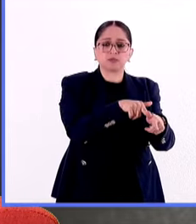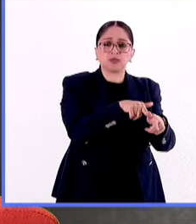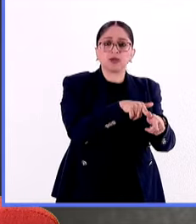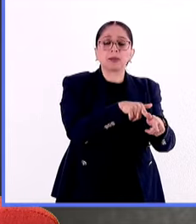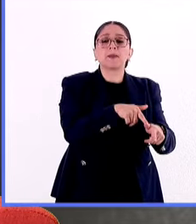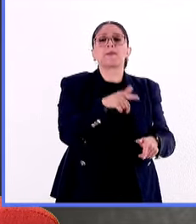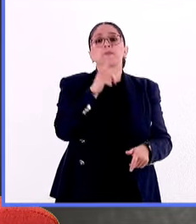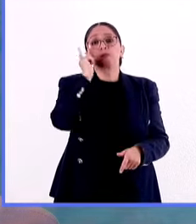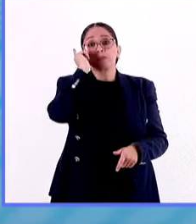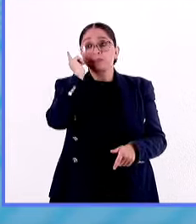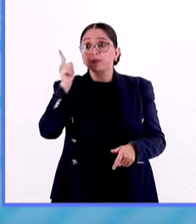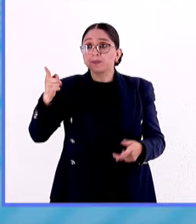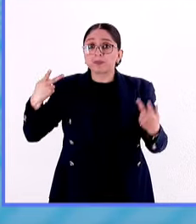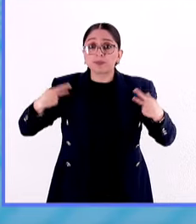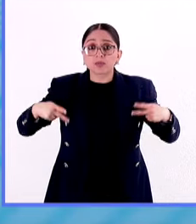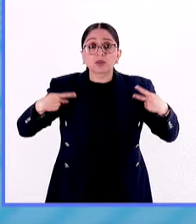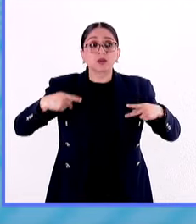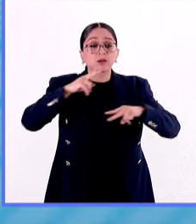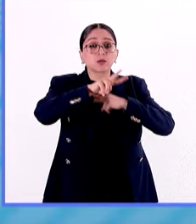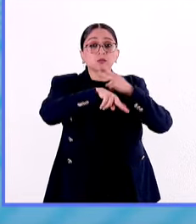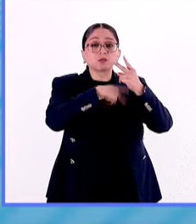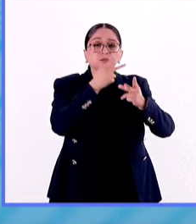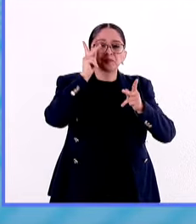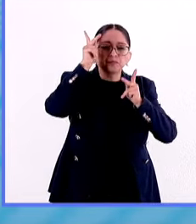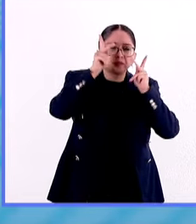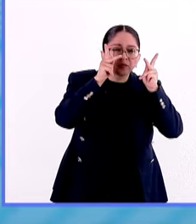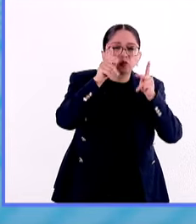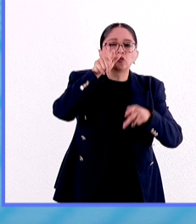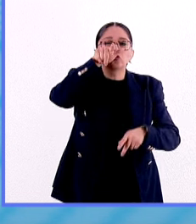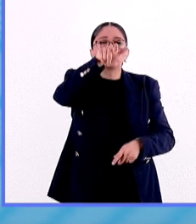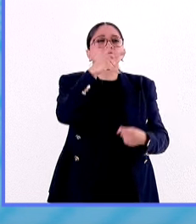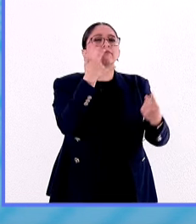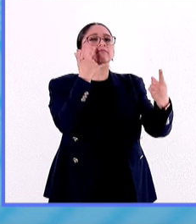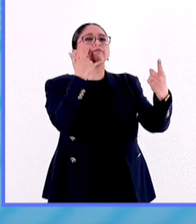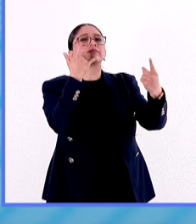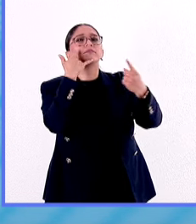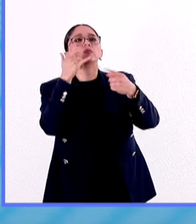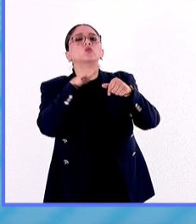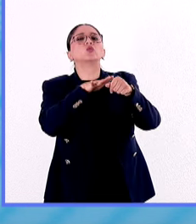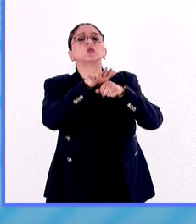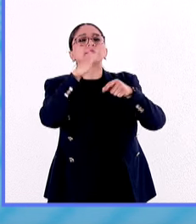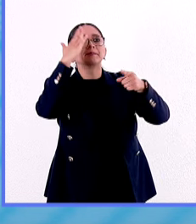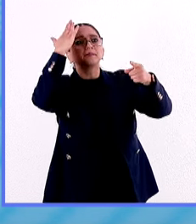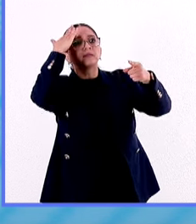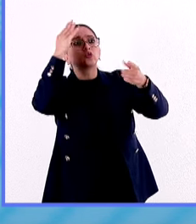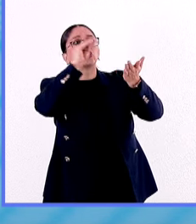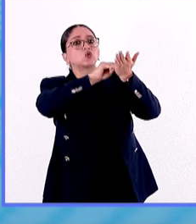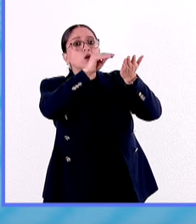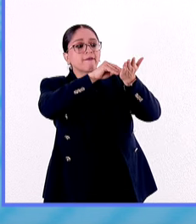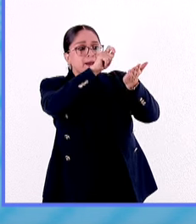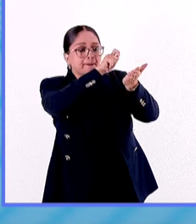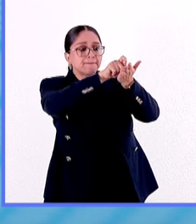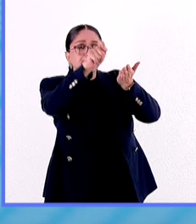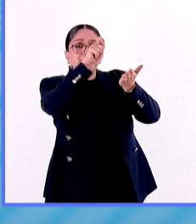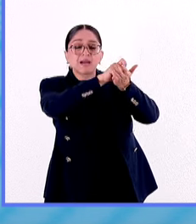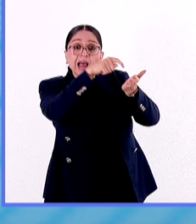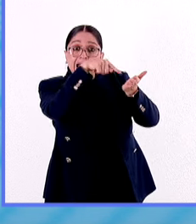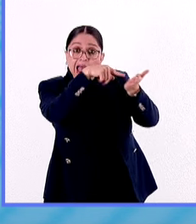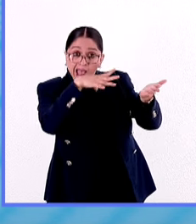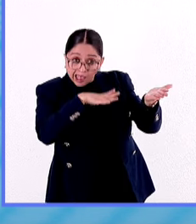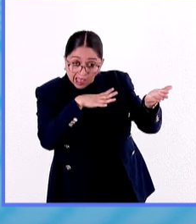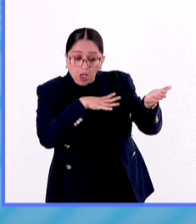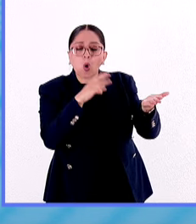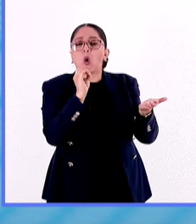los visitantes a que hagan un juego ahí de identificar cuáles son los que sobreviven y cuáles ya no. Y en eso estamos hablando